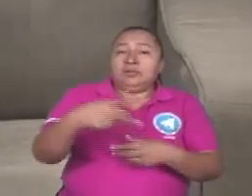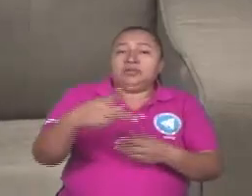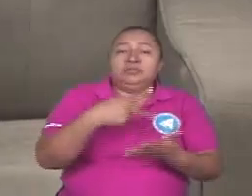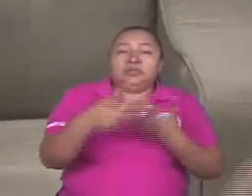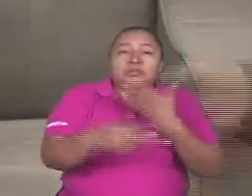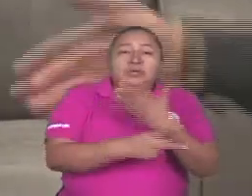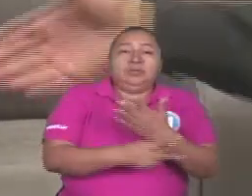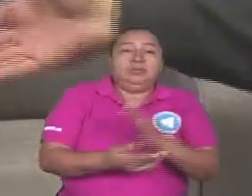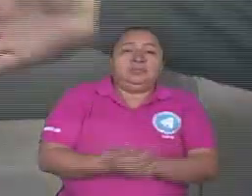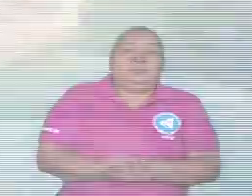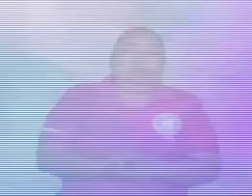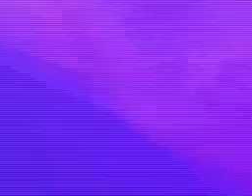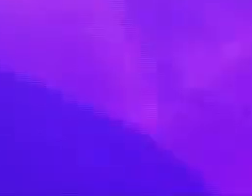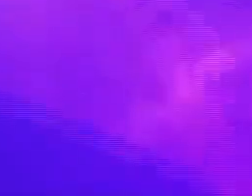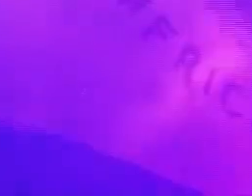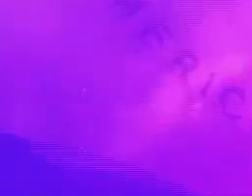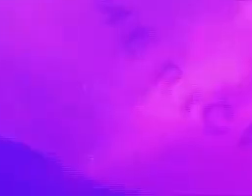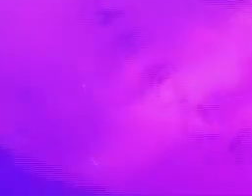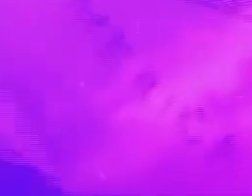nuestra próxima edición.